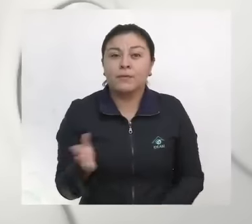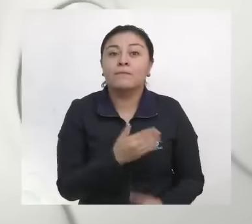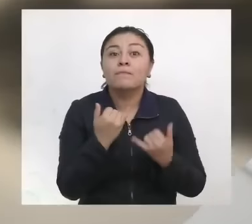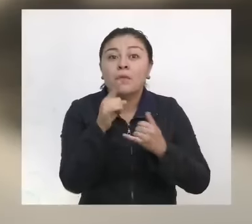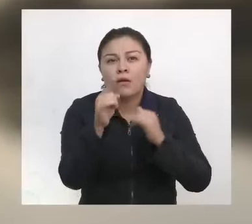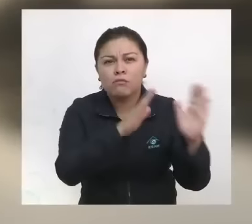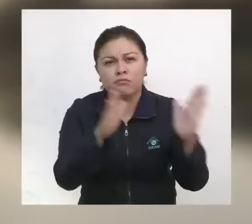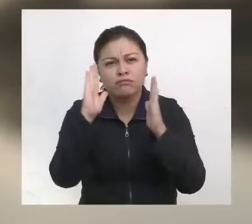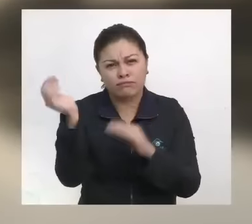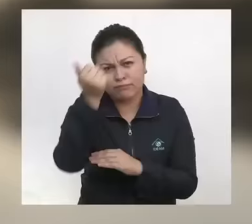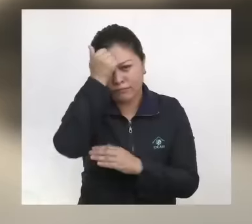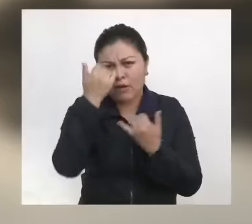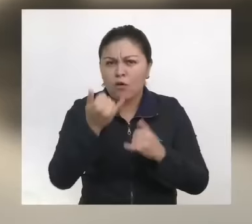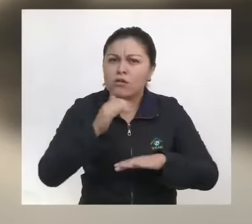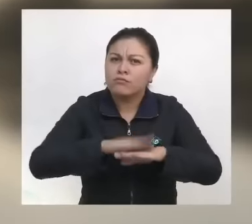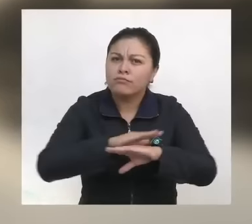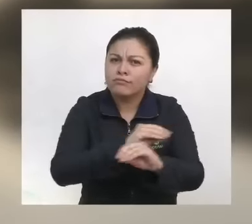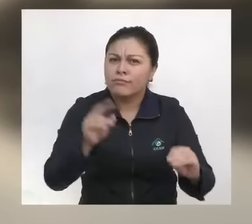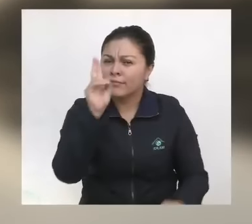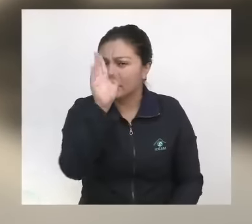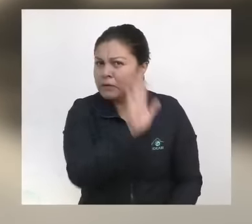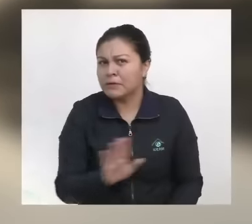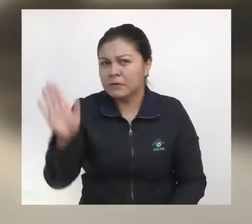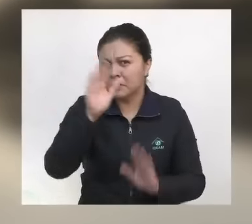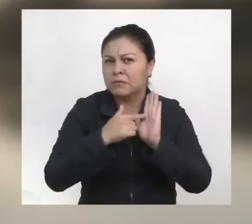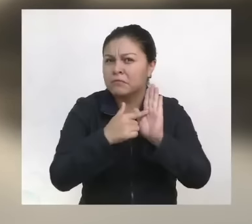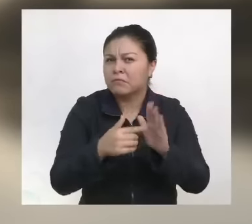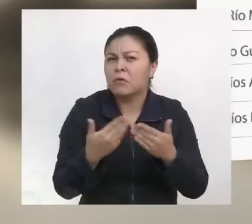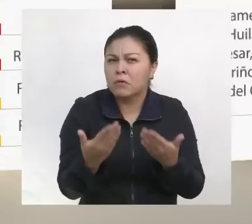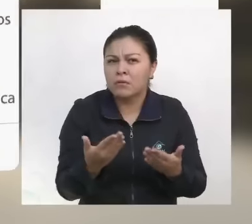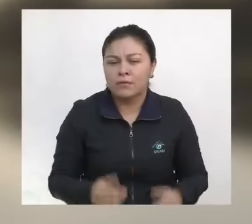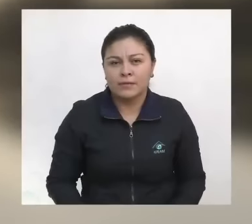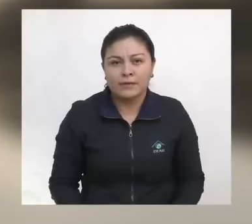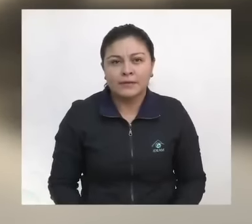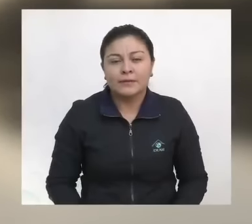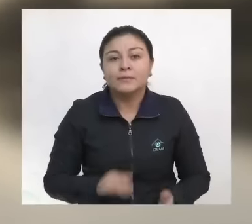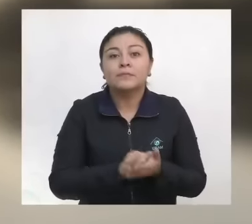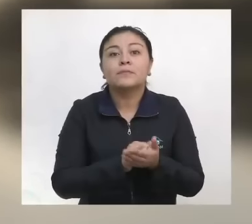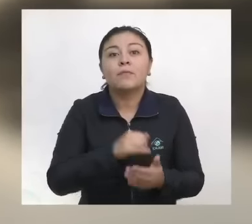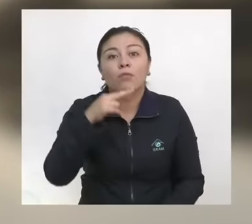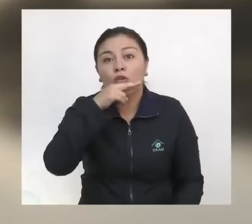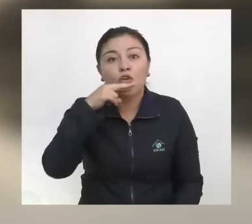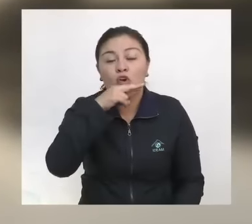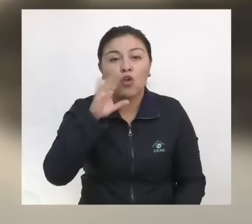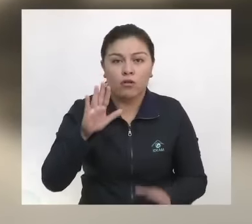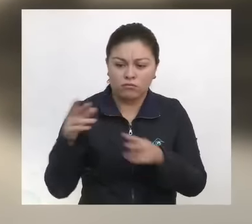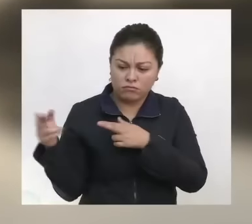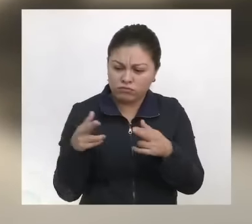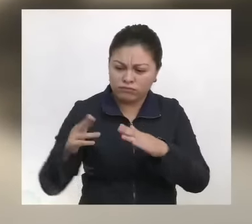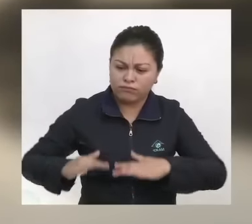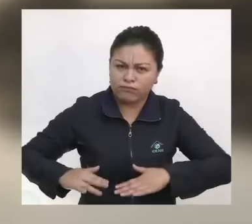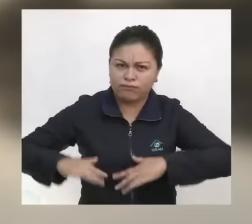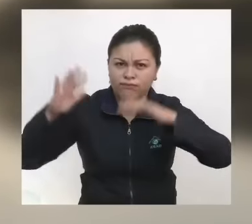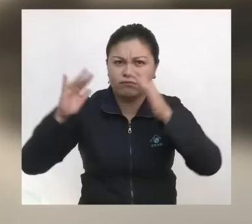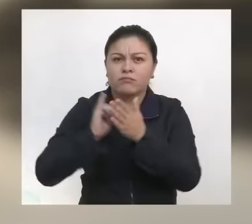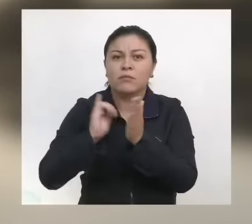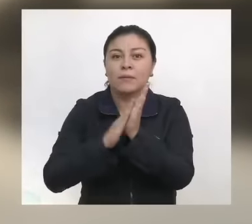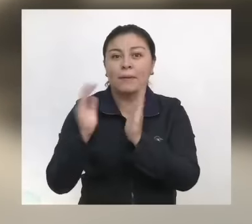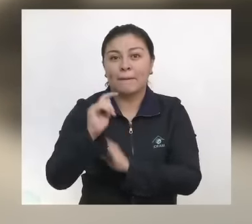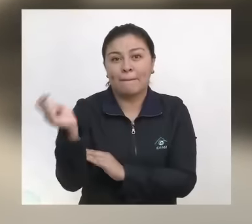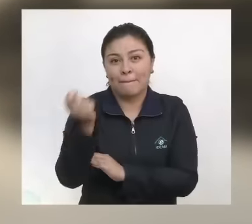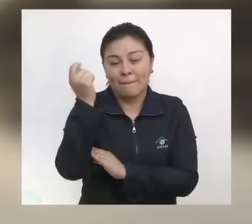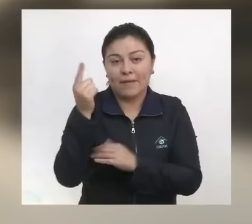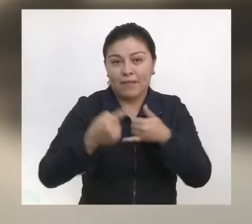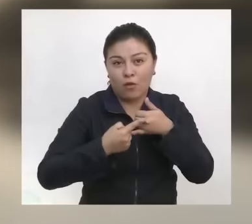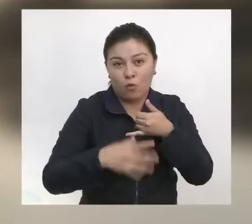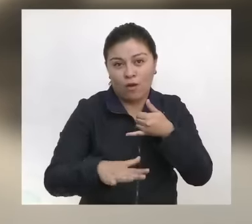Ahora, mucha atención a las principales alertas para hoy a nivel nacional. Alerta roja por creciente súbita en los niveles de los ríos